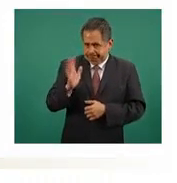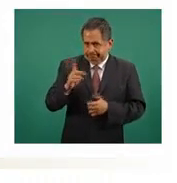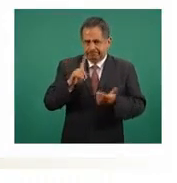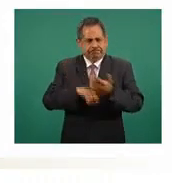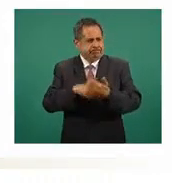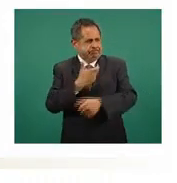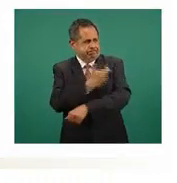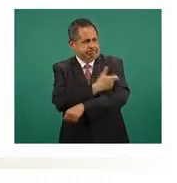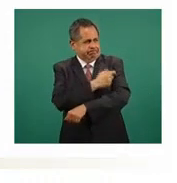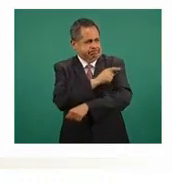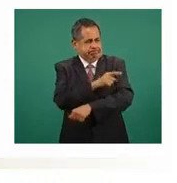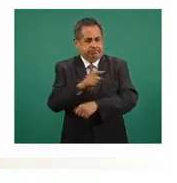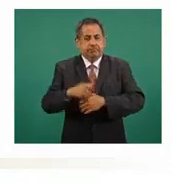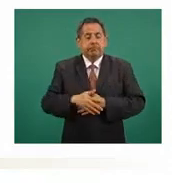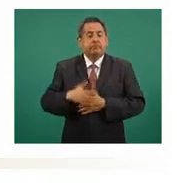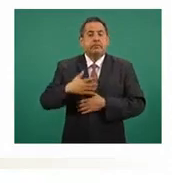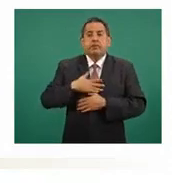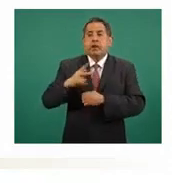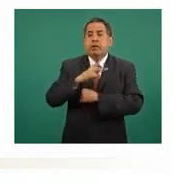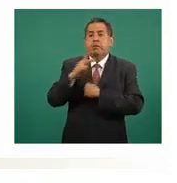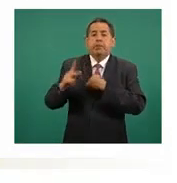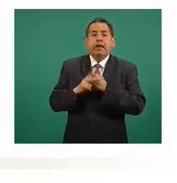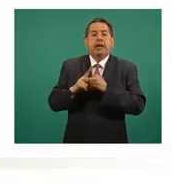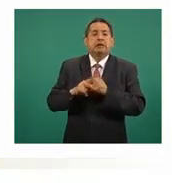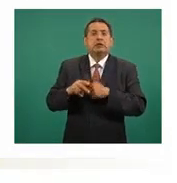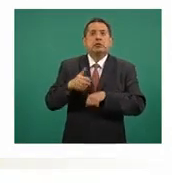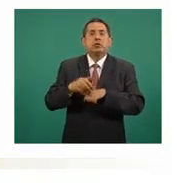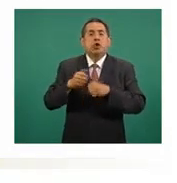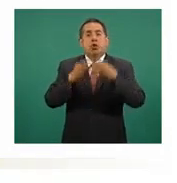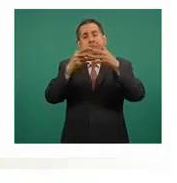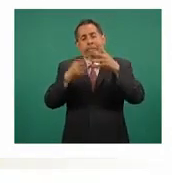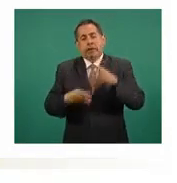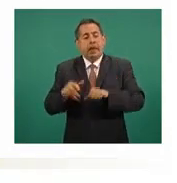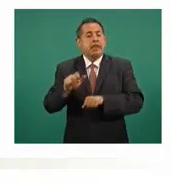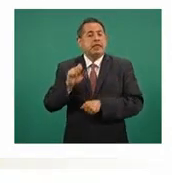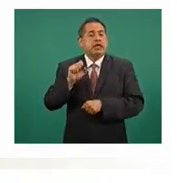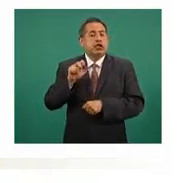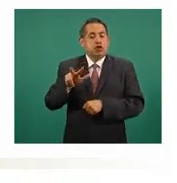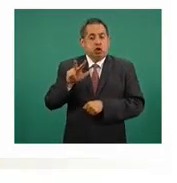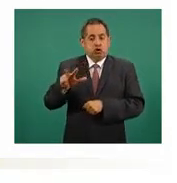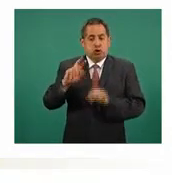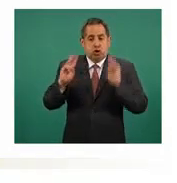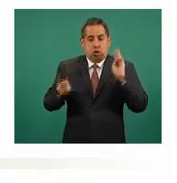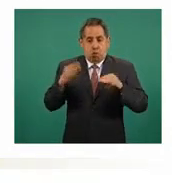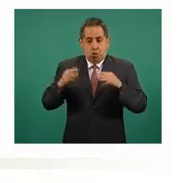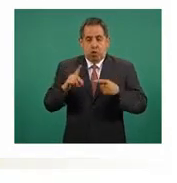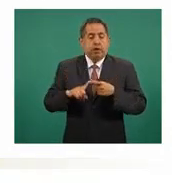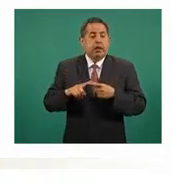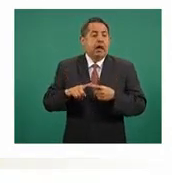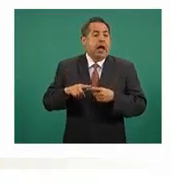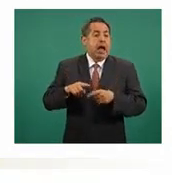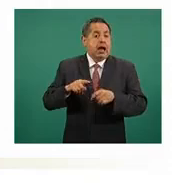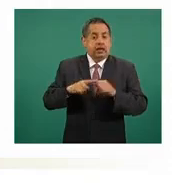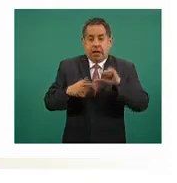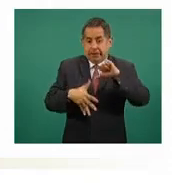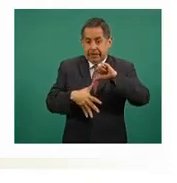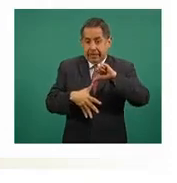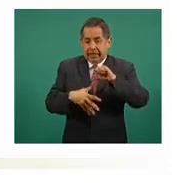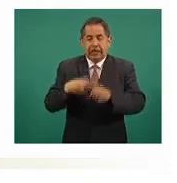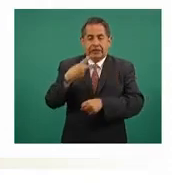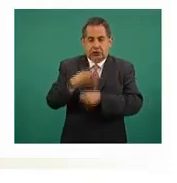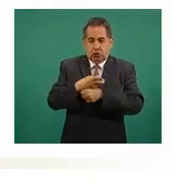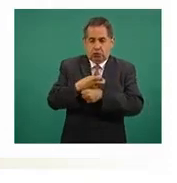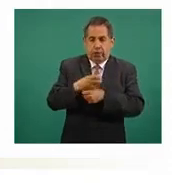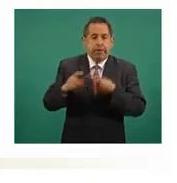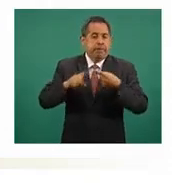los del mundo y el segundo en América Latina, precisamente inmediatamente después de Argentina, en vacunas ya aplicadas.